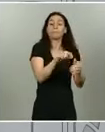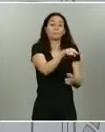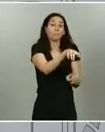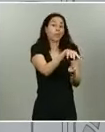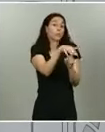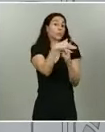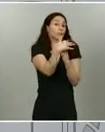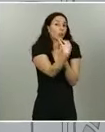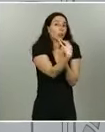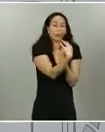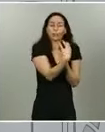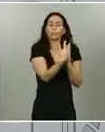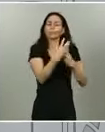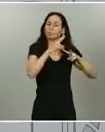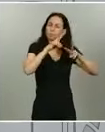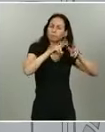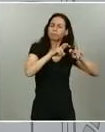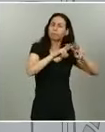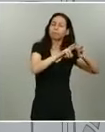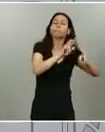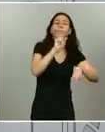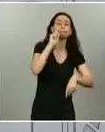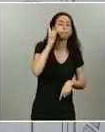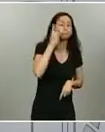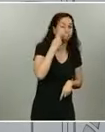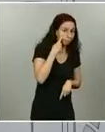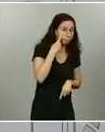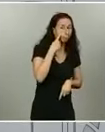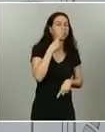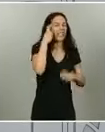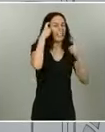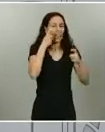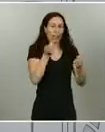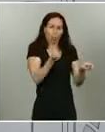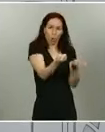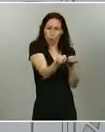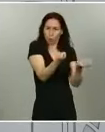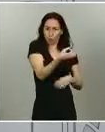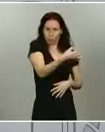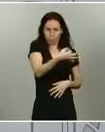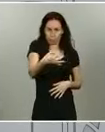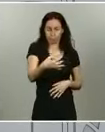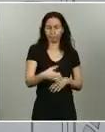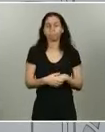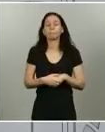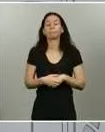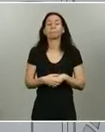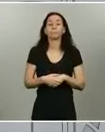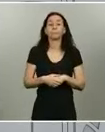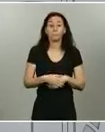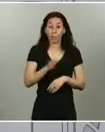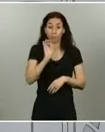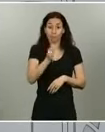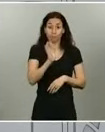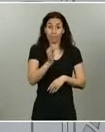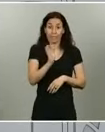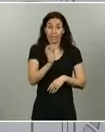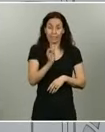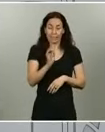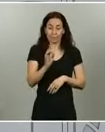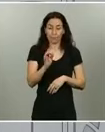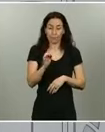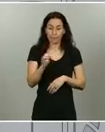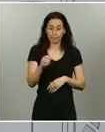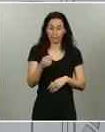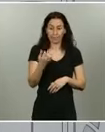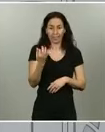investigado y en principio se están controlando correctamente. Pero sí que creo que es importante que entendamos que esos